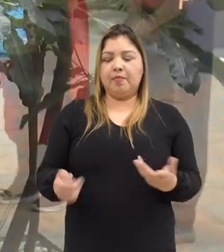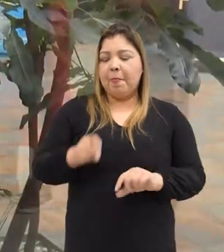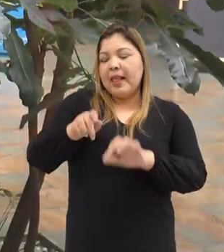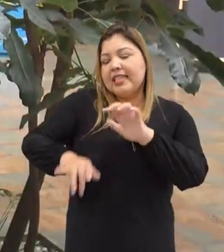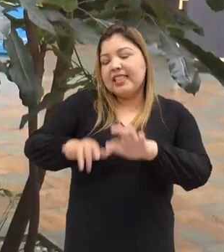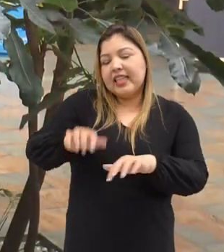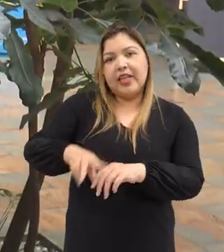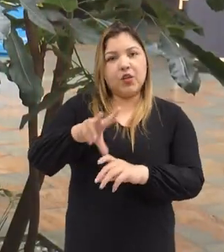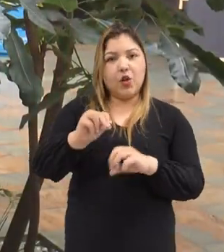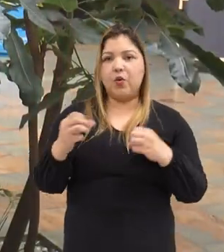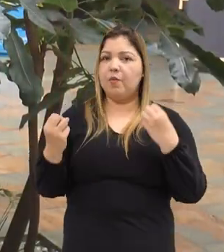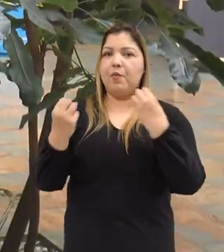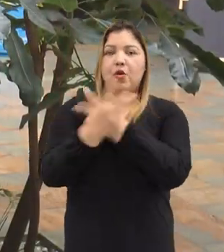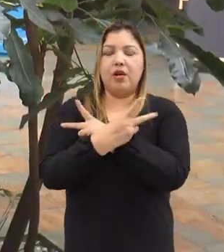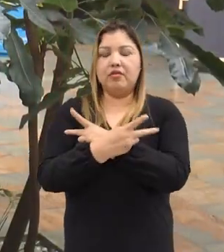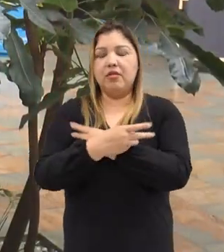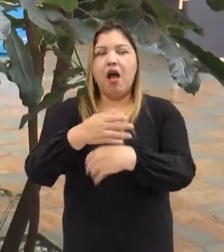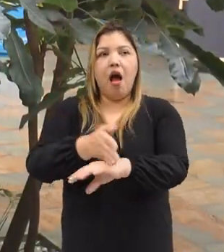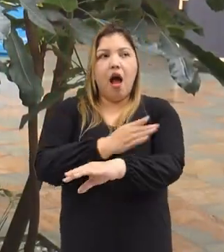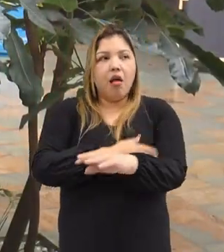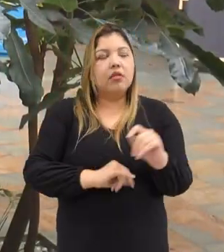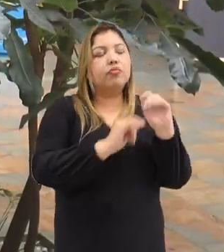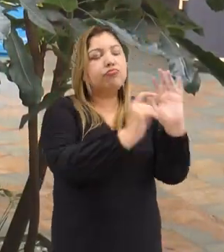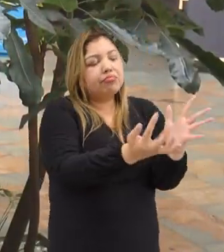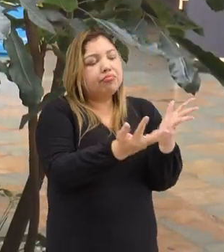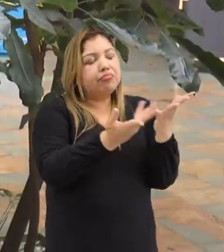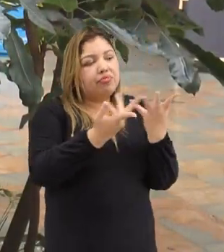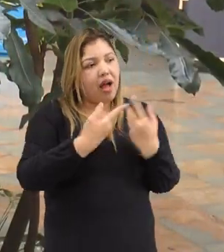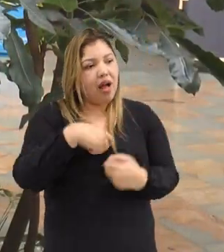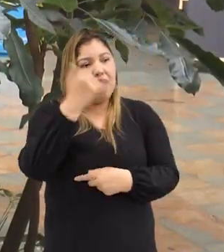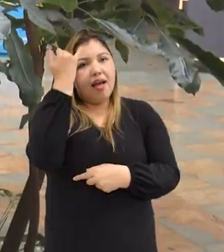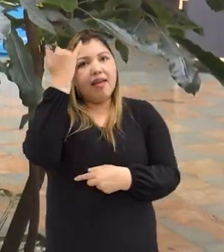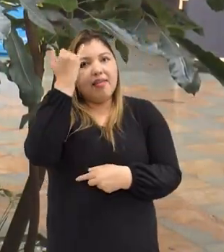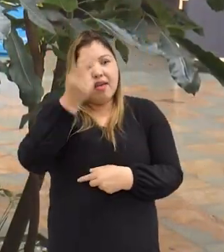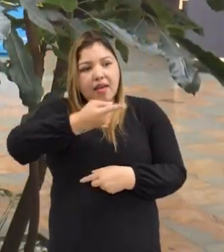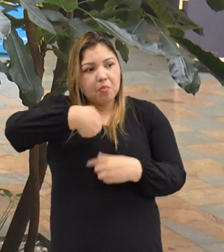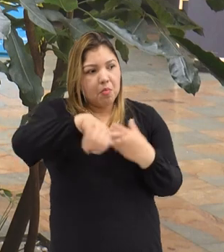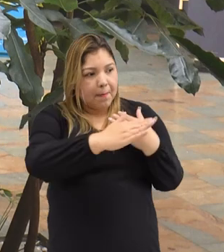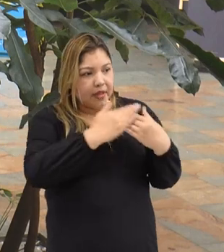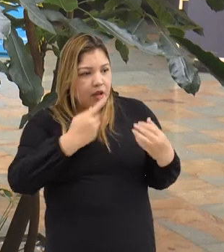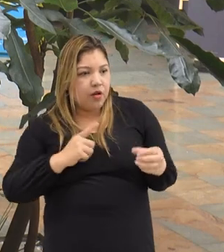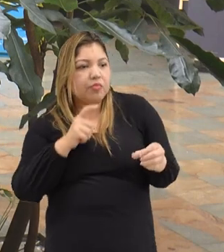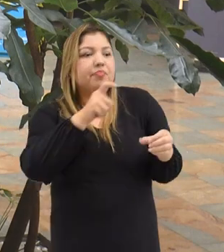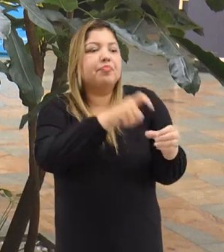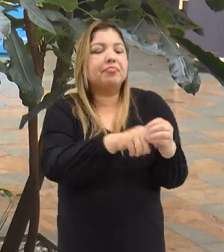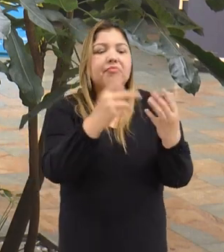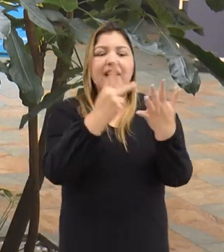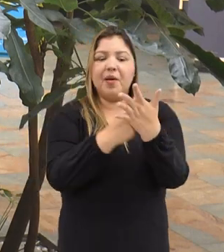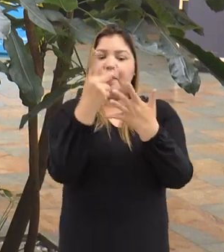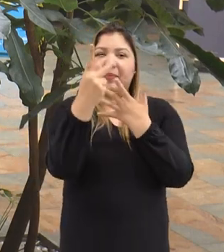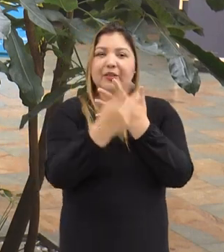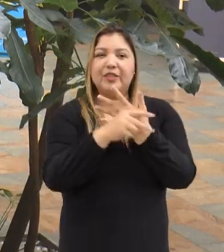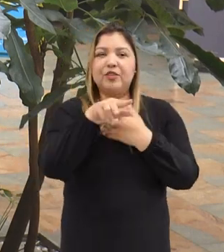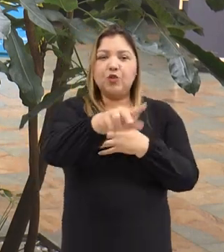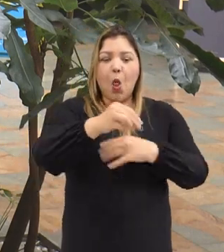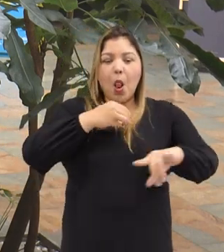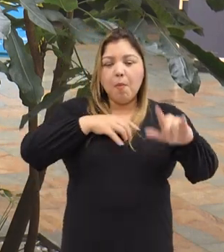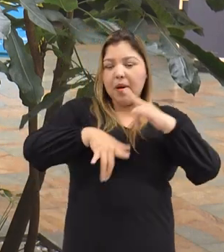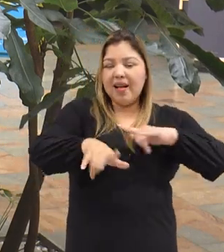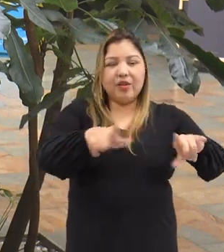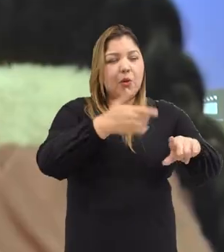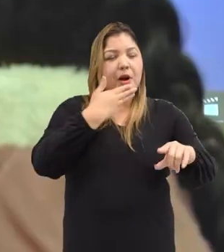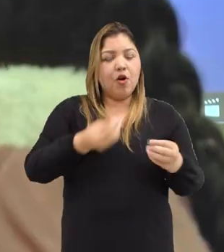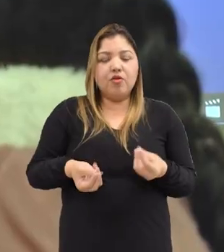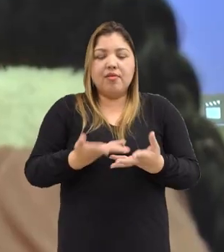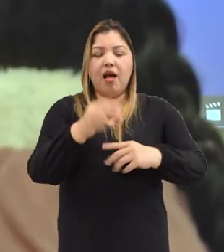Desde la Secretaría de No Violencia, cuando escuchamos la iniciativa de hacernos parte de este proyecto de Sin Rumor Construimos Cultura